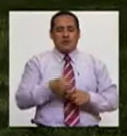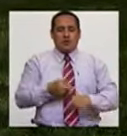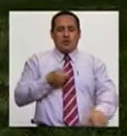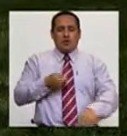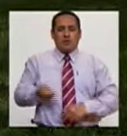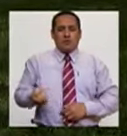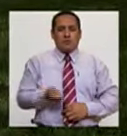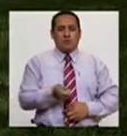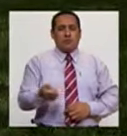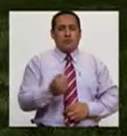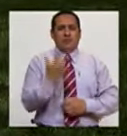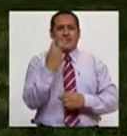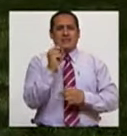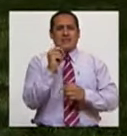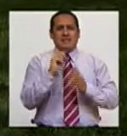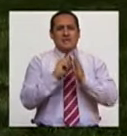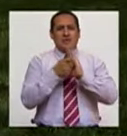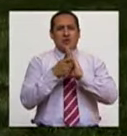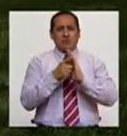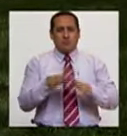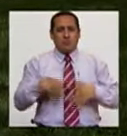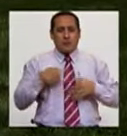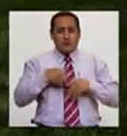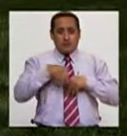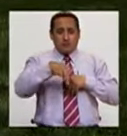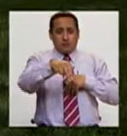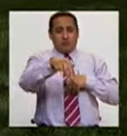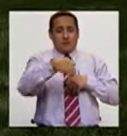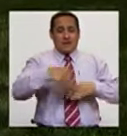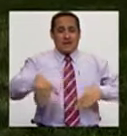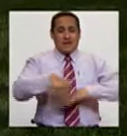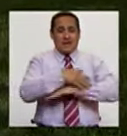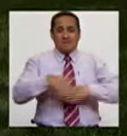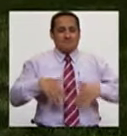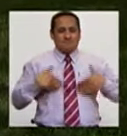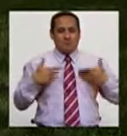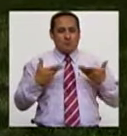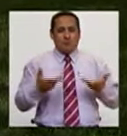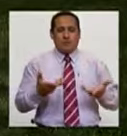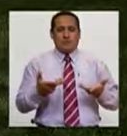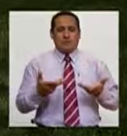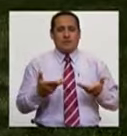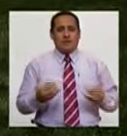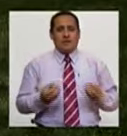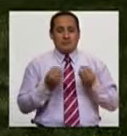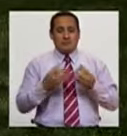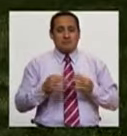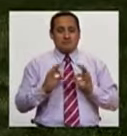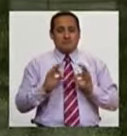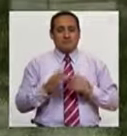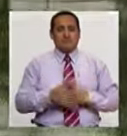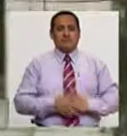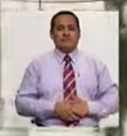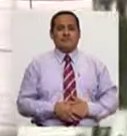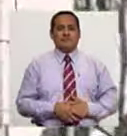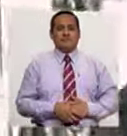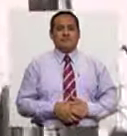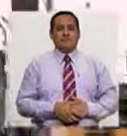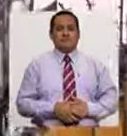este corto tiempo de 30 segundos, 35 segundos, pueda cruzar la calzada con seguridad.